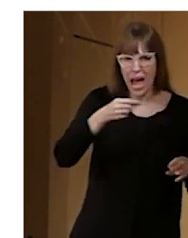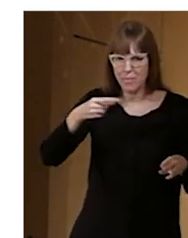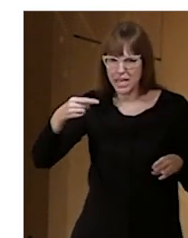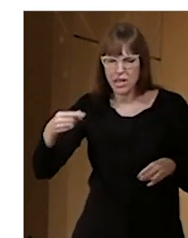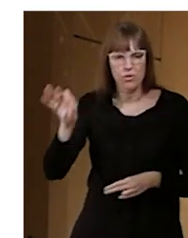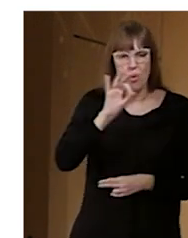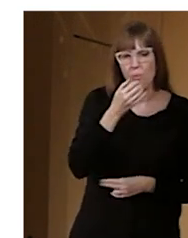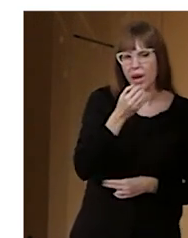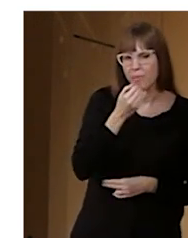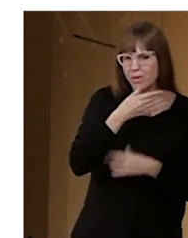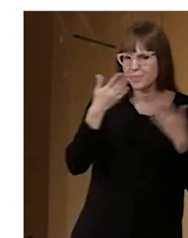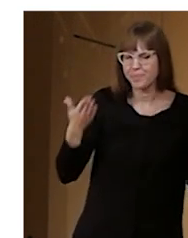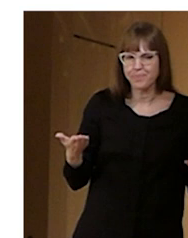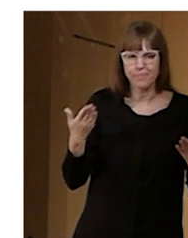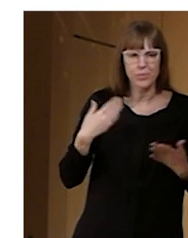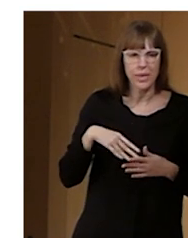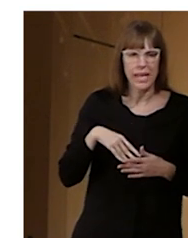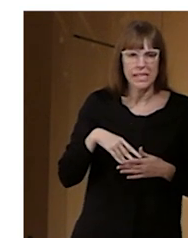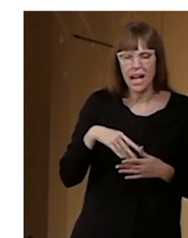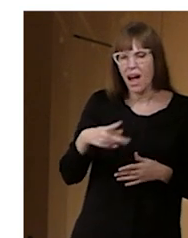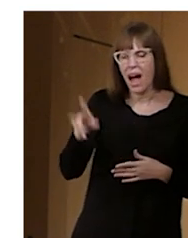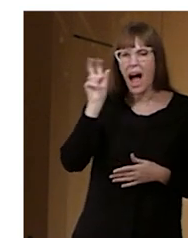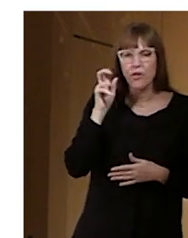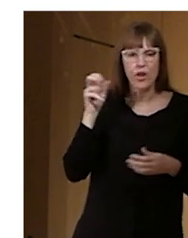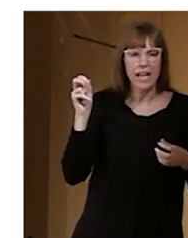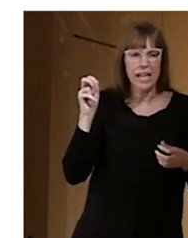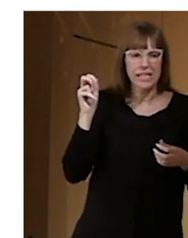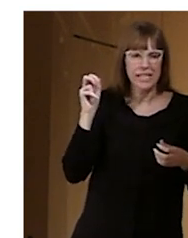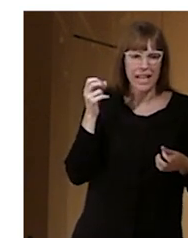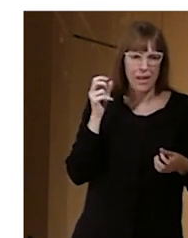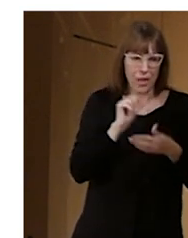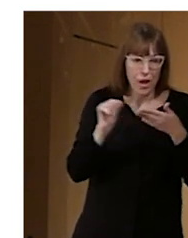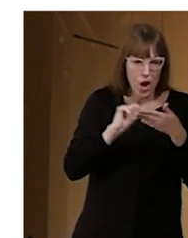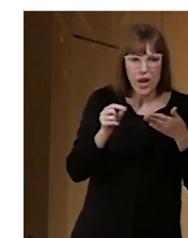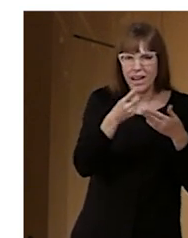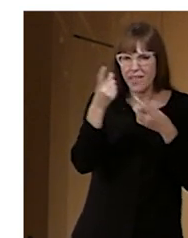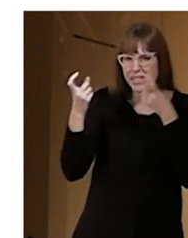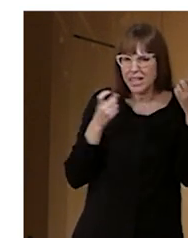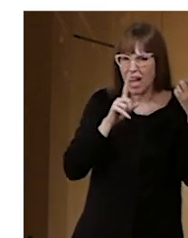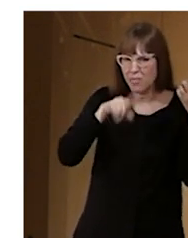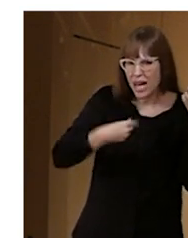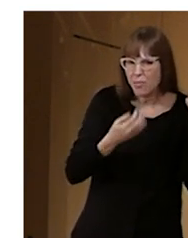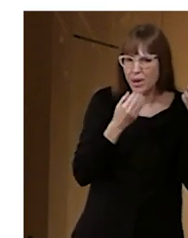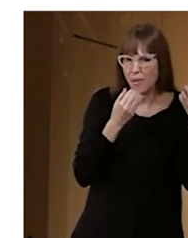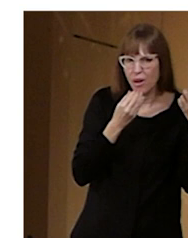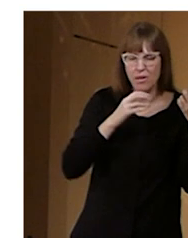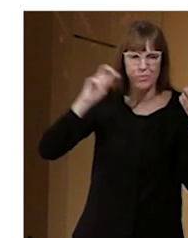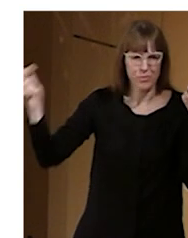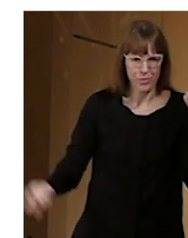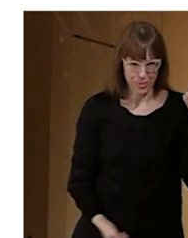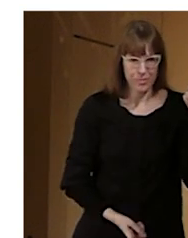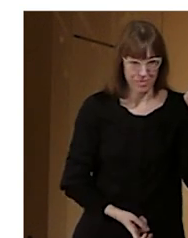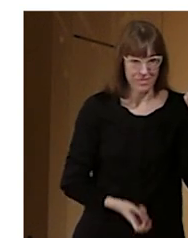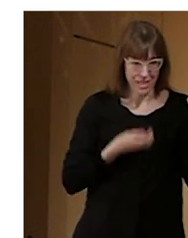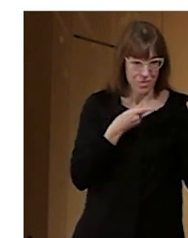audiodescripción. Entonces, recopilar datos, tener una comunicación directa con ellos es fundamental, ¿no? Establecer esa relación. Me lo he saltado